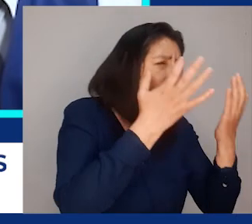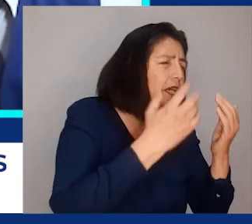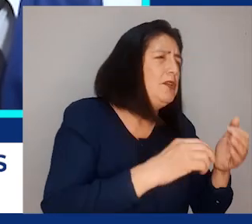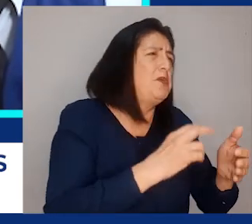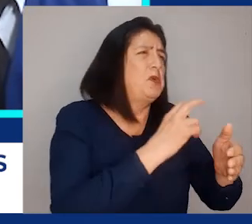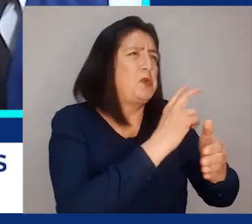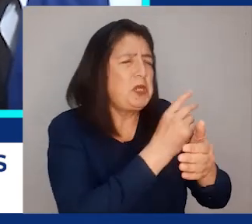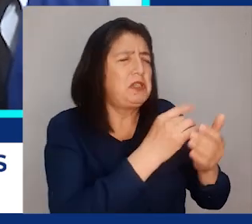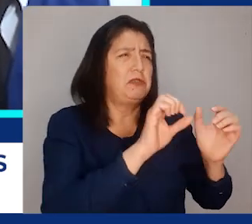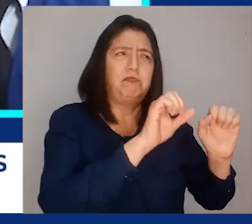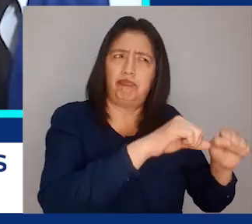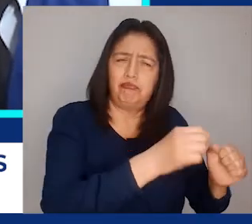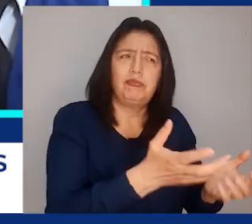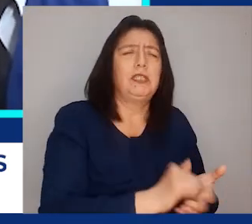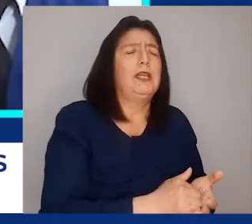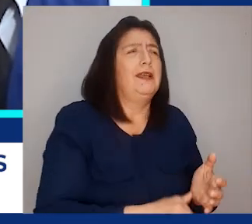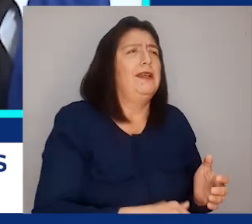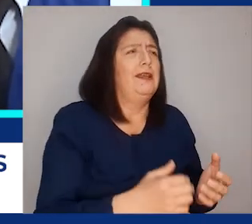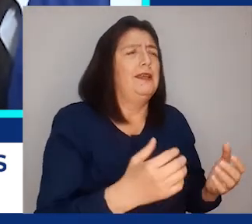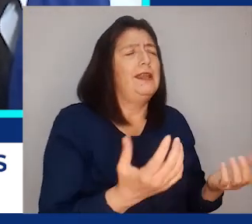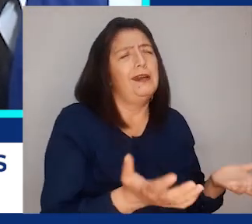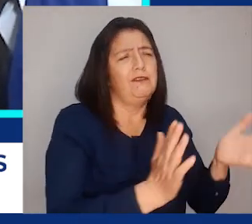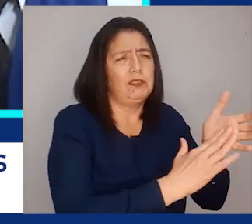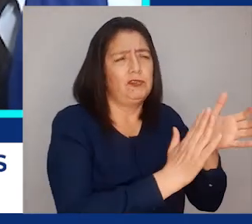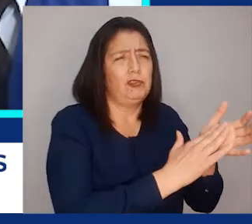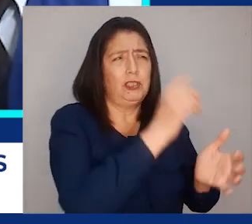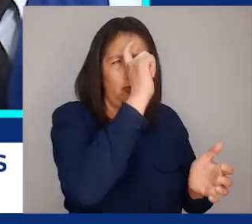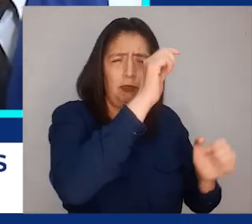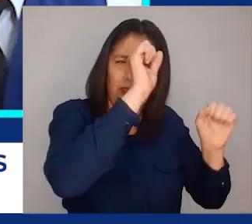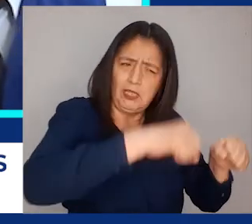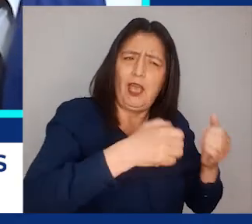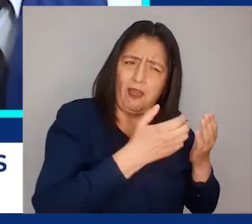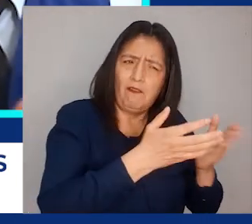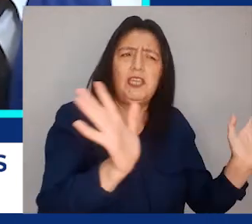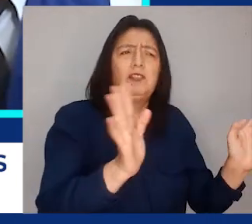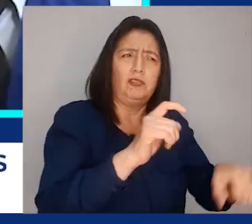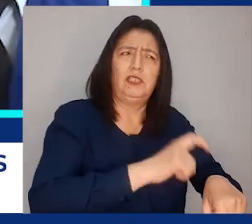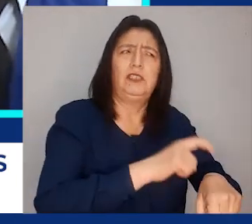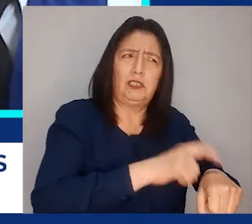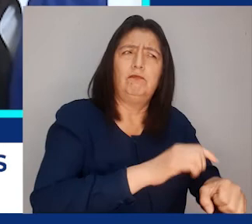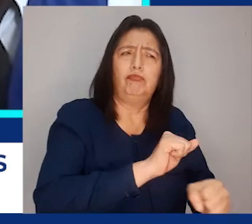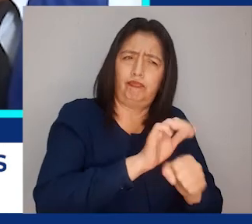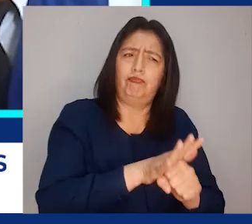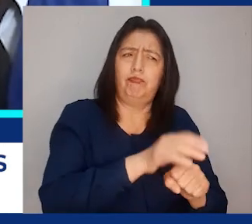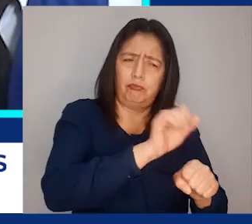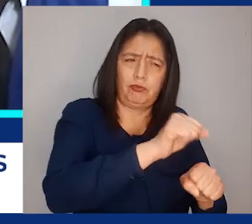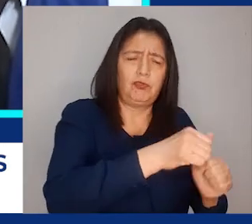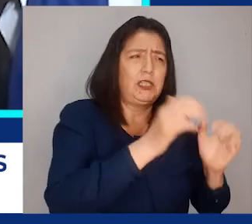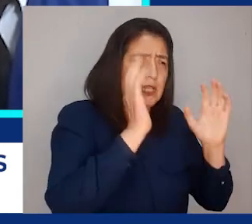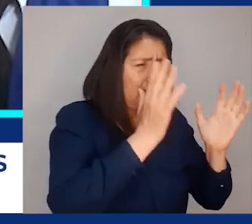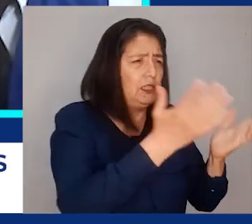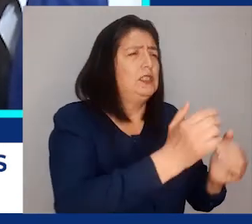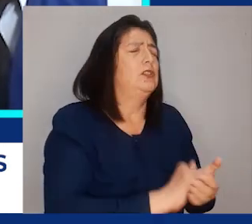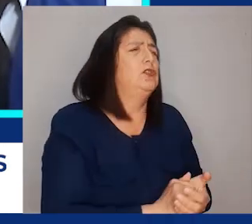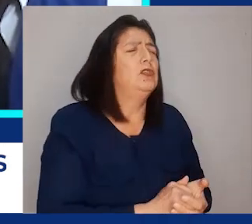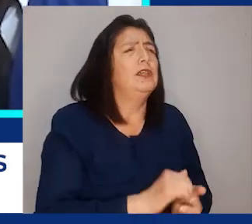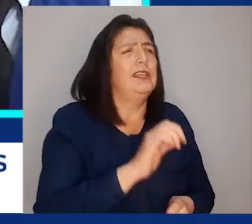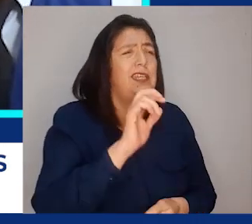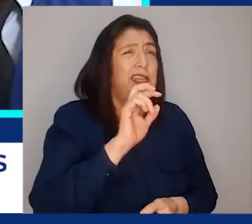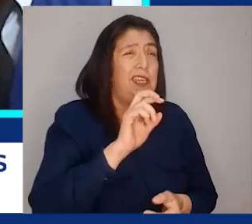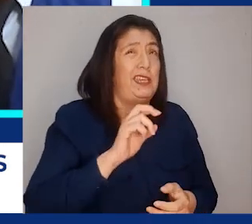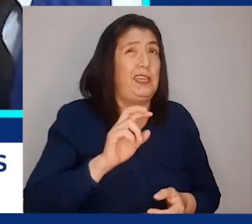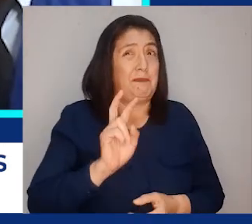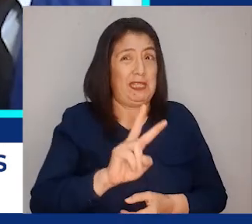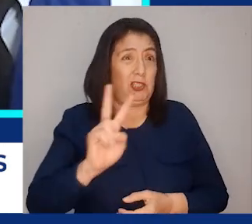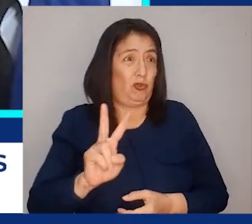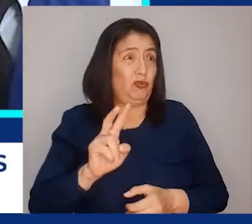sociales, la Defensoría del Pueblo en Tumbes se ha mantenido vigente durante la pandemia y a partir del 22